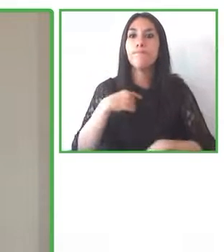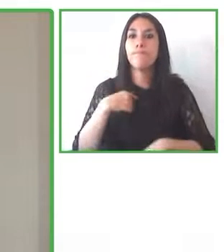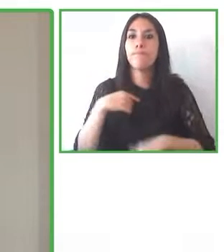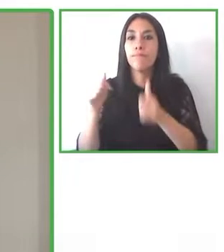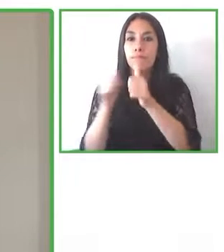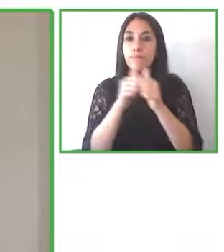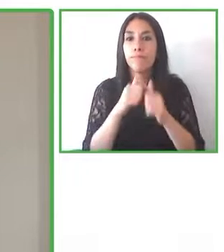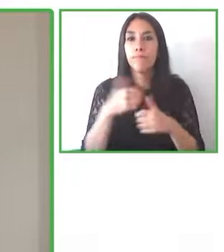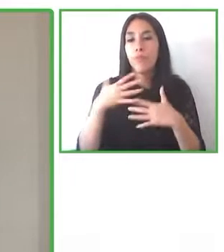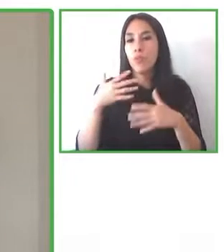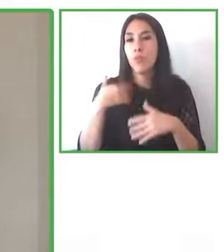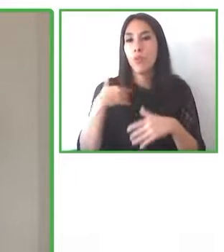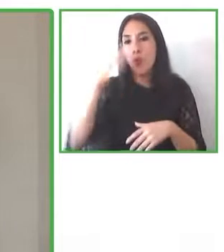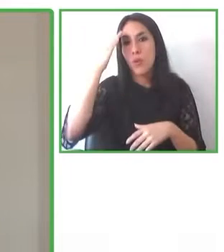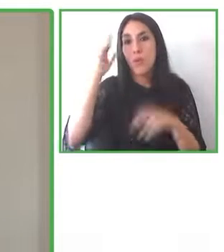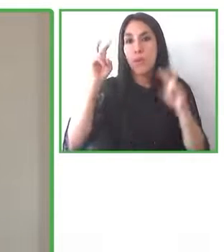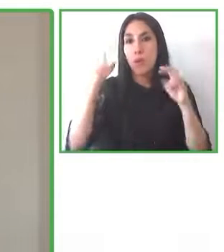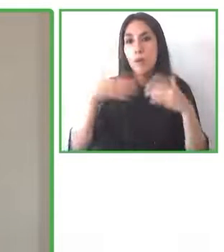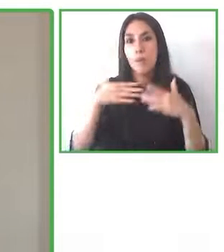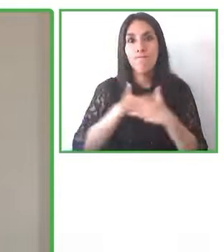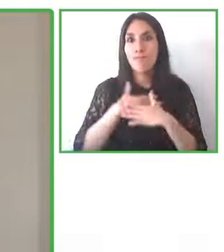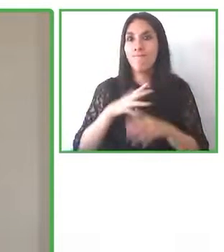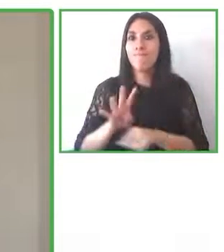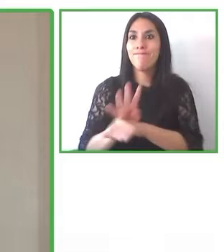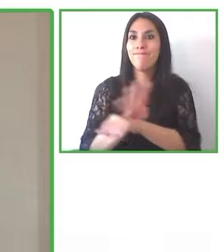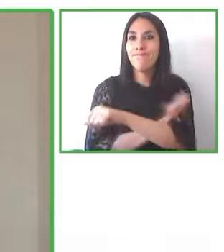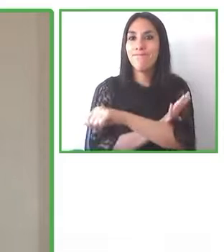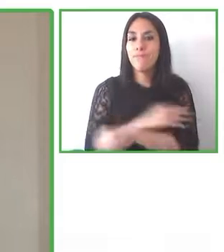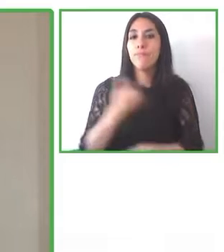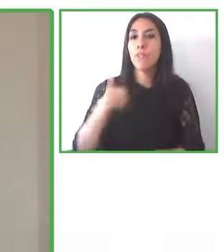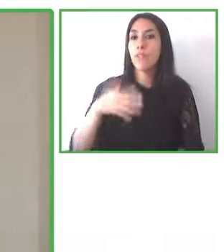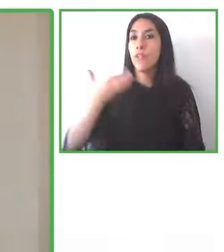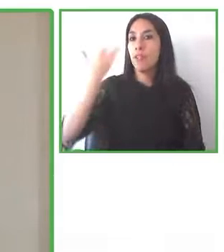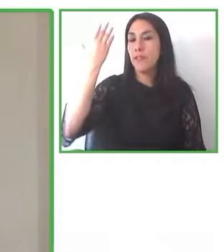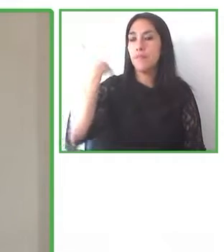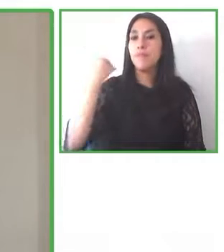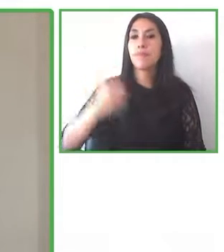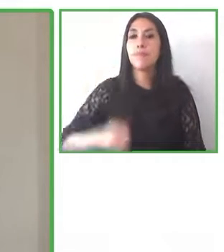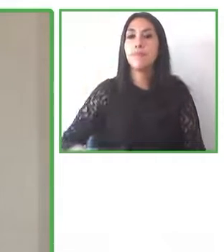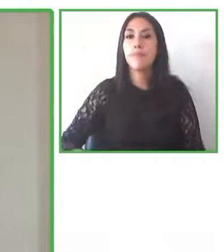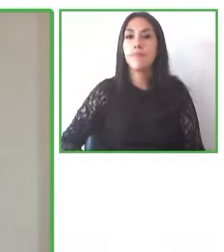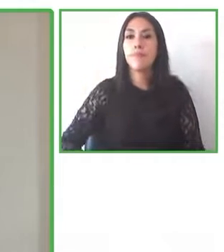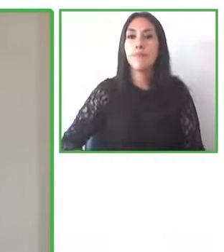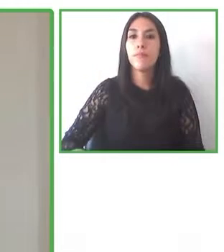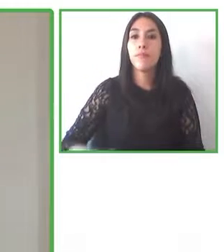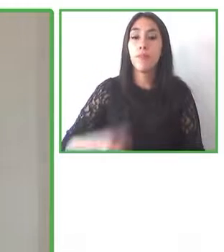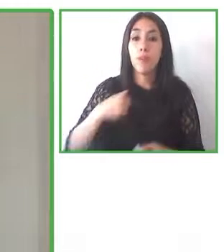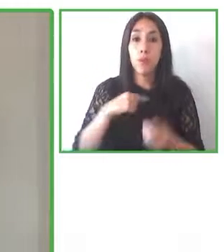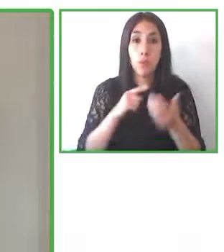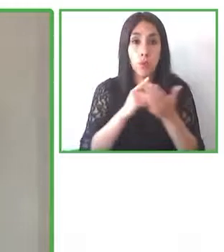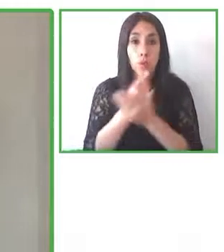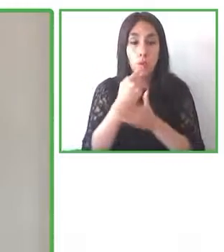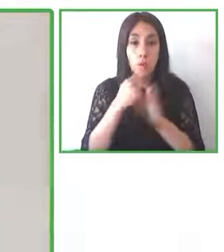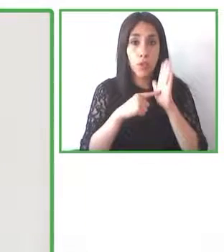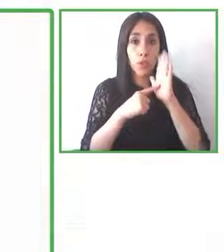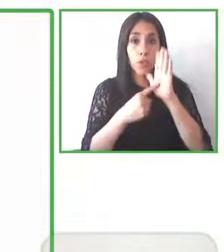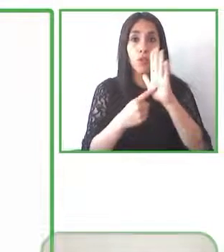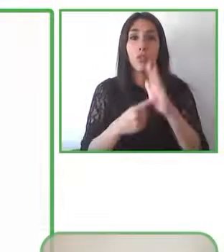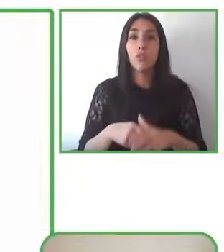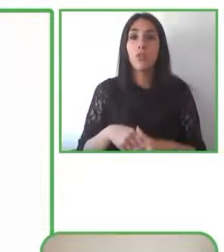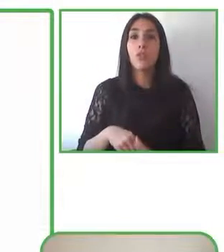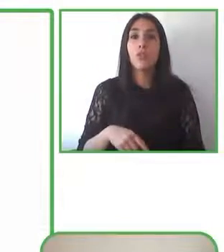han antecedido y sobre todo la oportunidad de presentar al instituto de accesibilidad con el que llevamos años trabajando